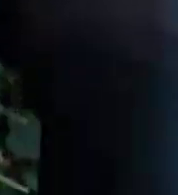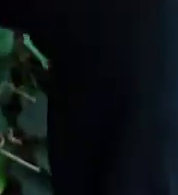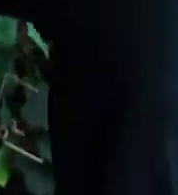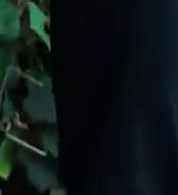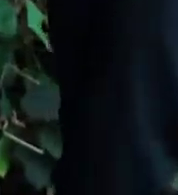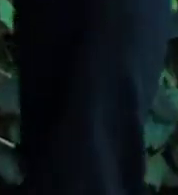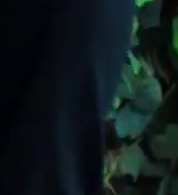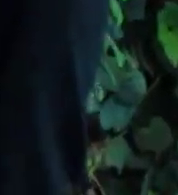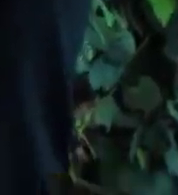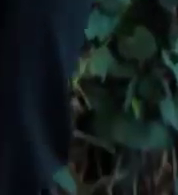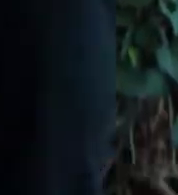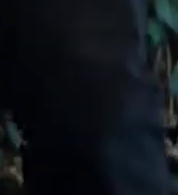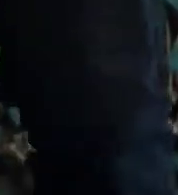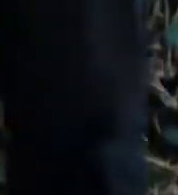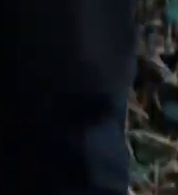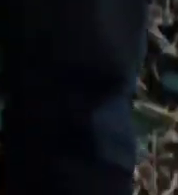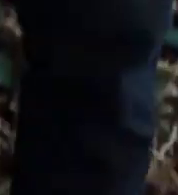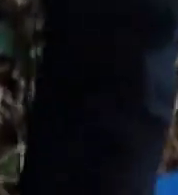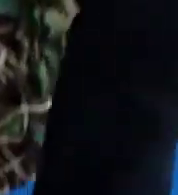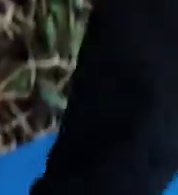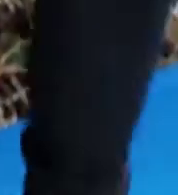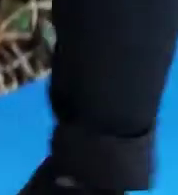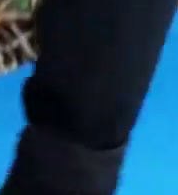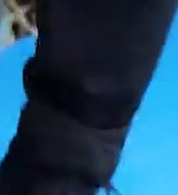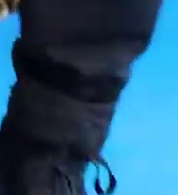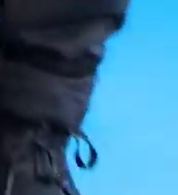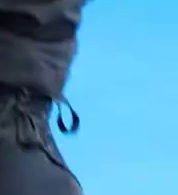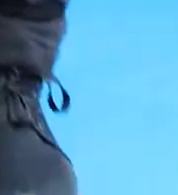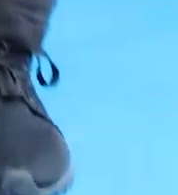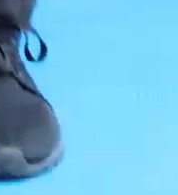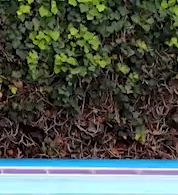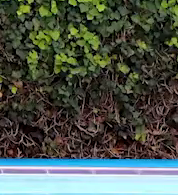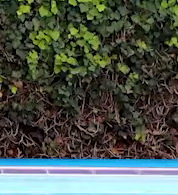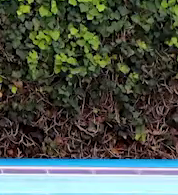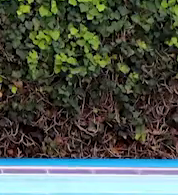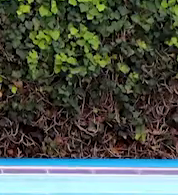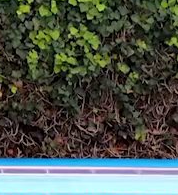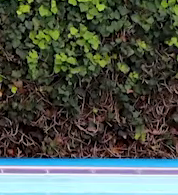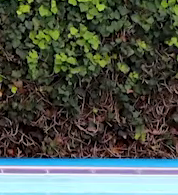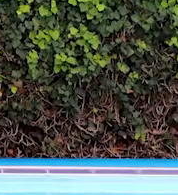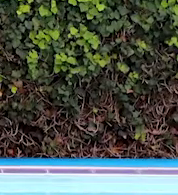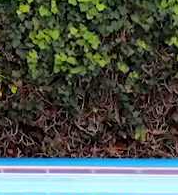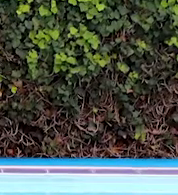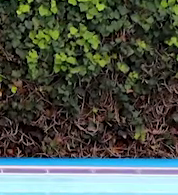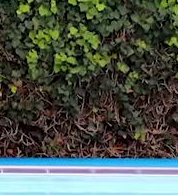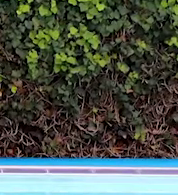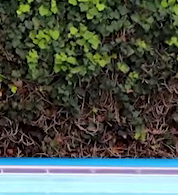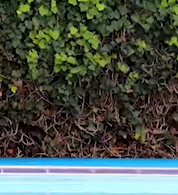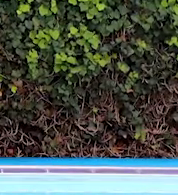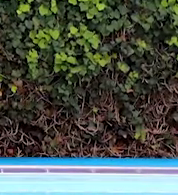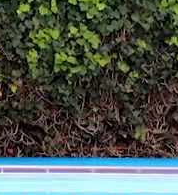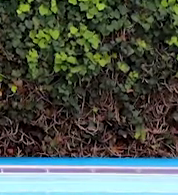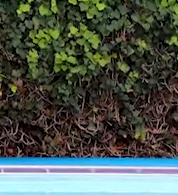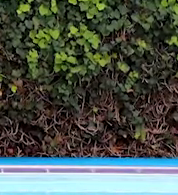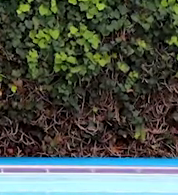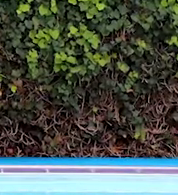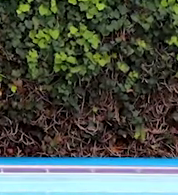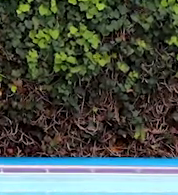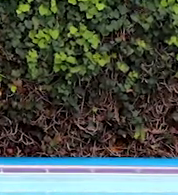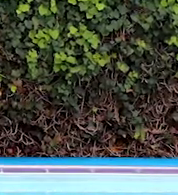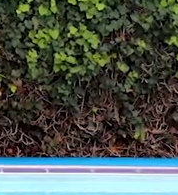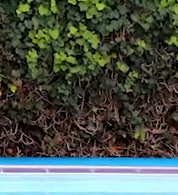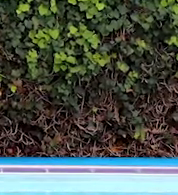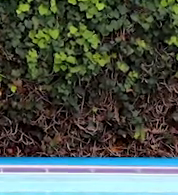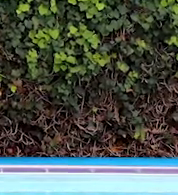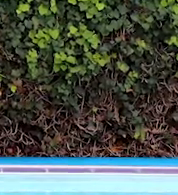y elevamos talón. Derecha y elevamos talón. Ahí está. Bien. Un poco